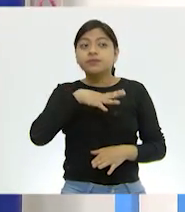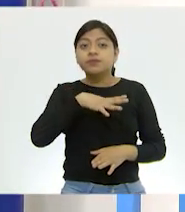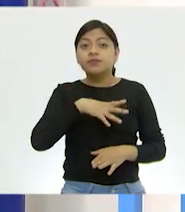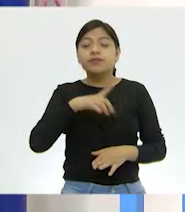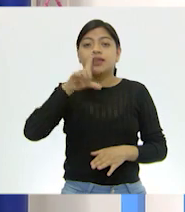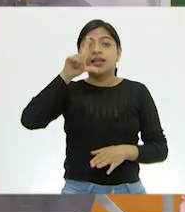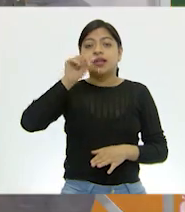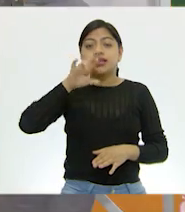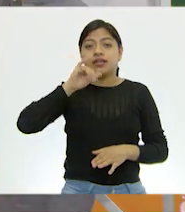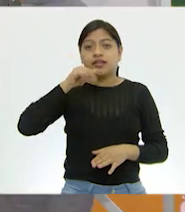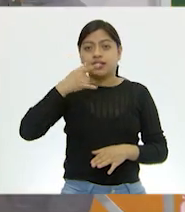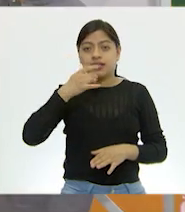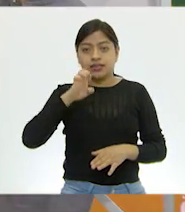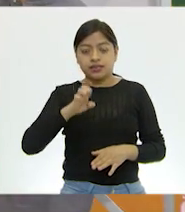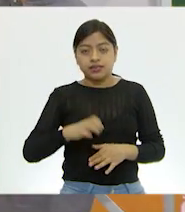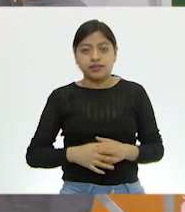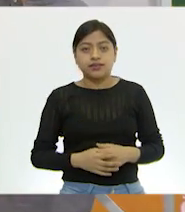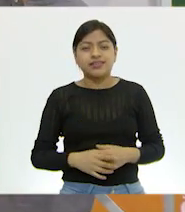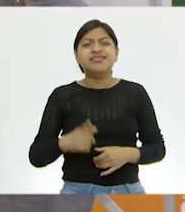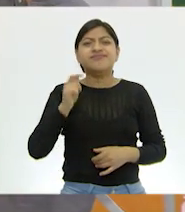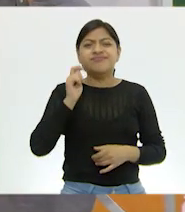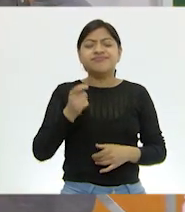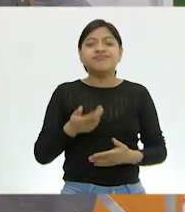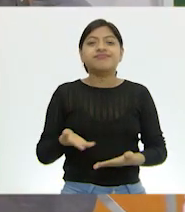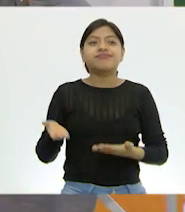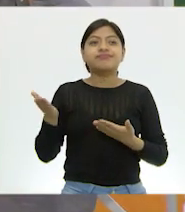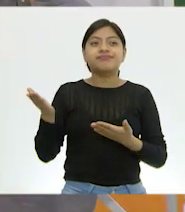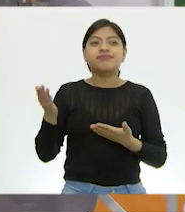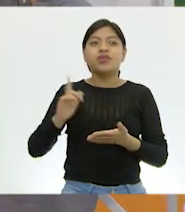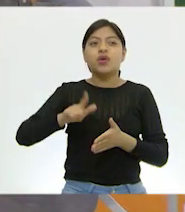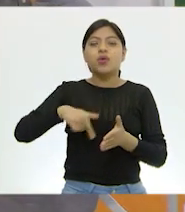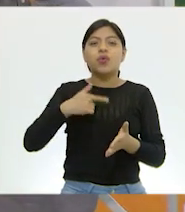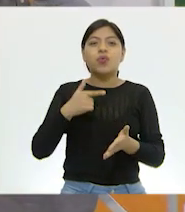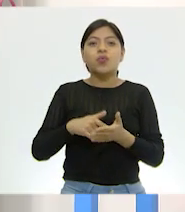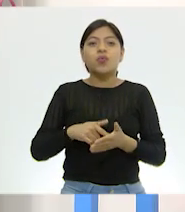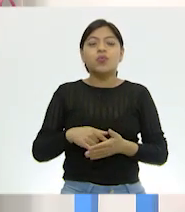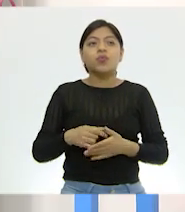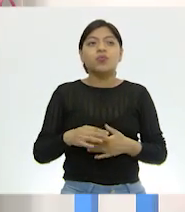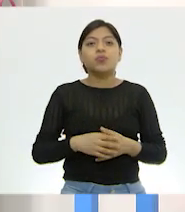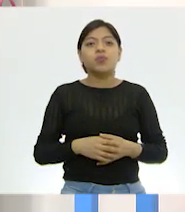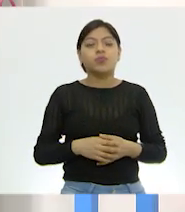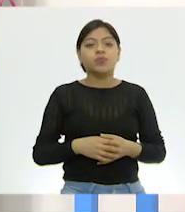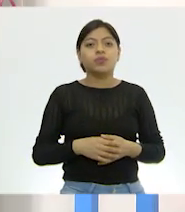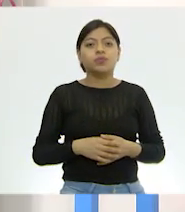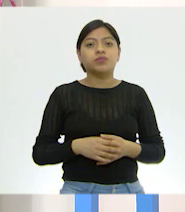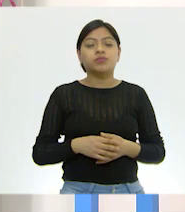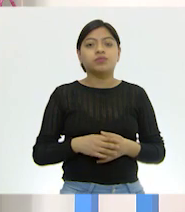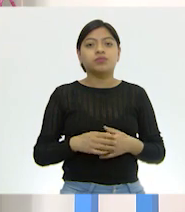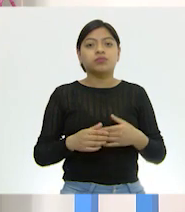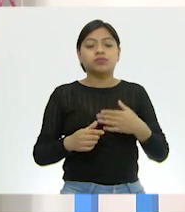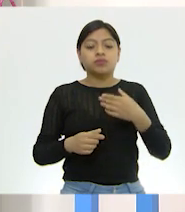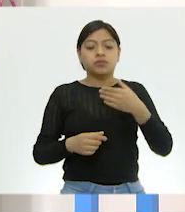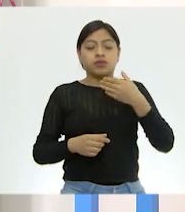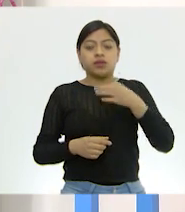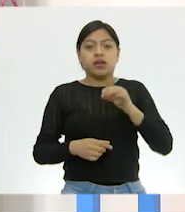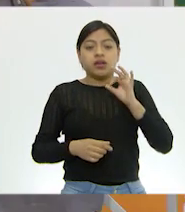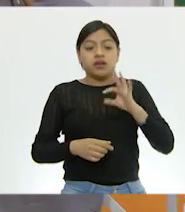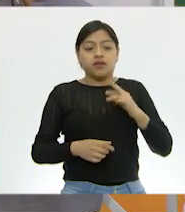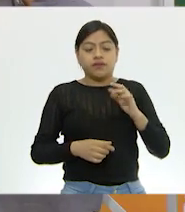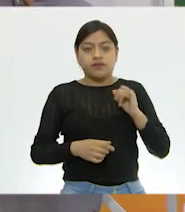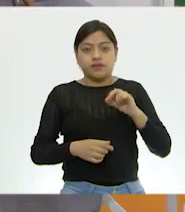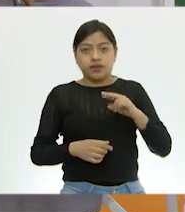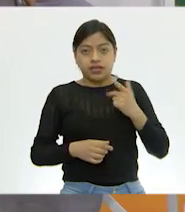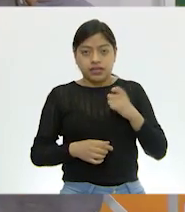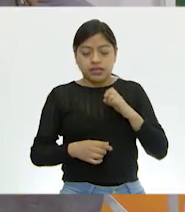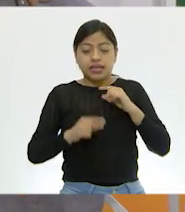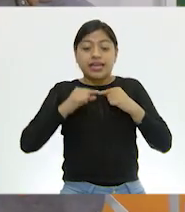La laringe. La laringe, se encuentra en la parte de enfrente, o sea, como enfrente de la faringe, y